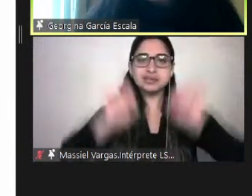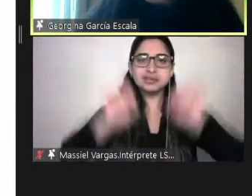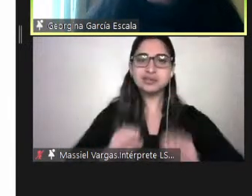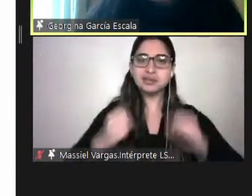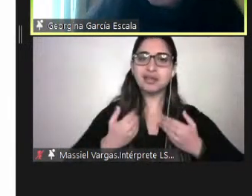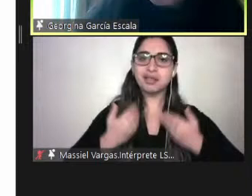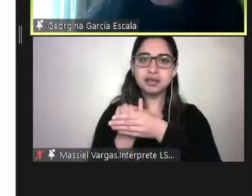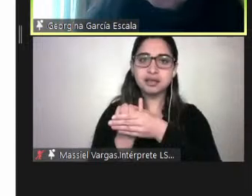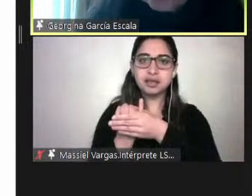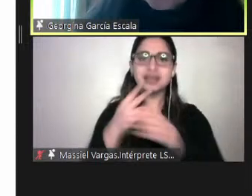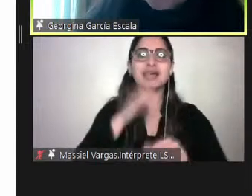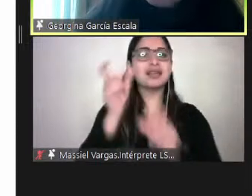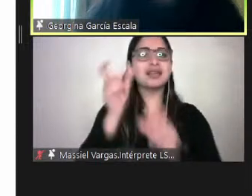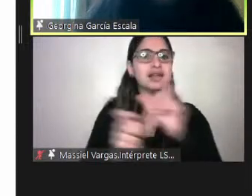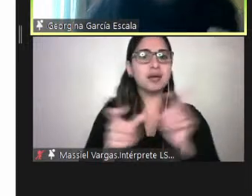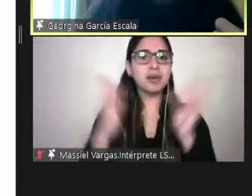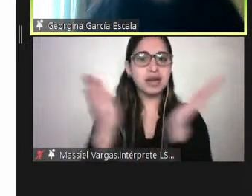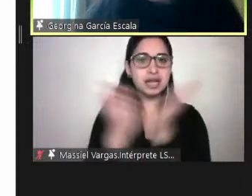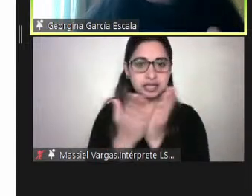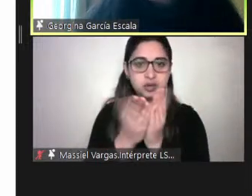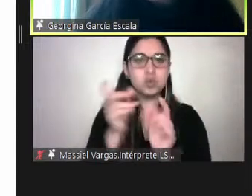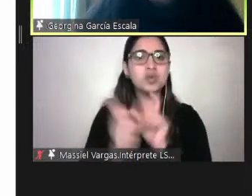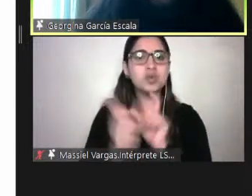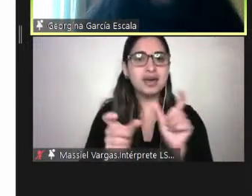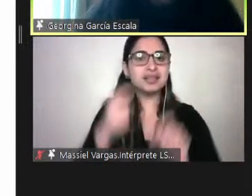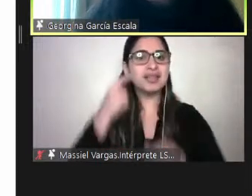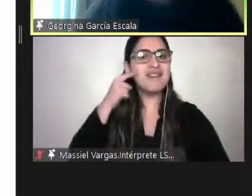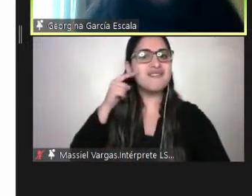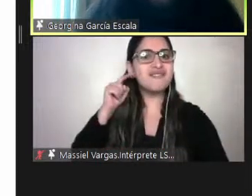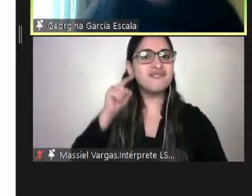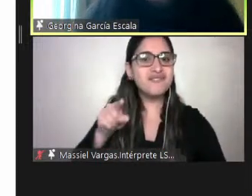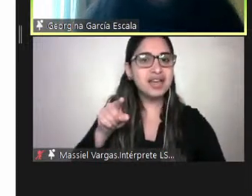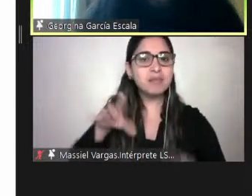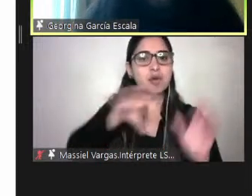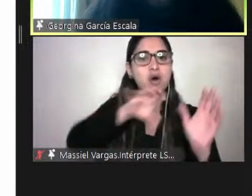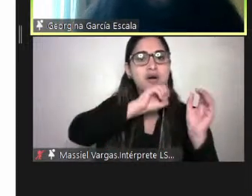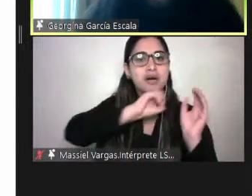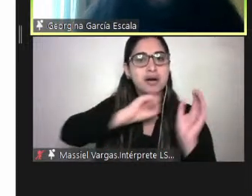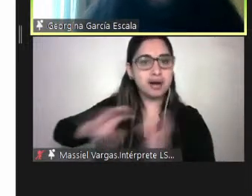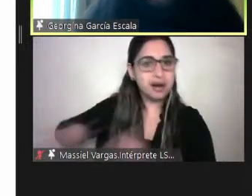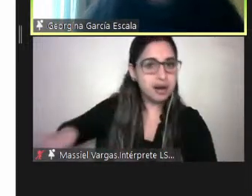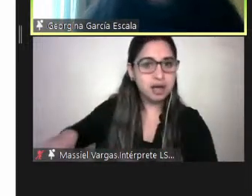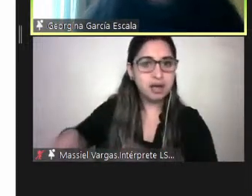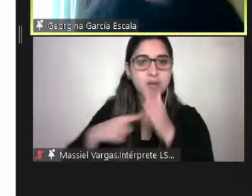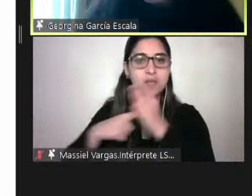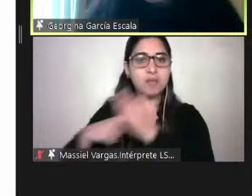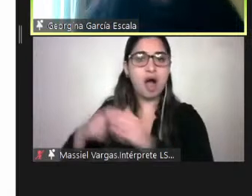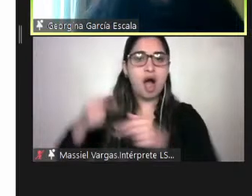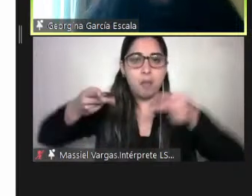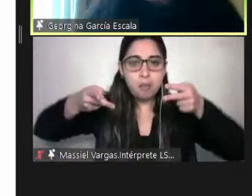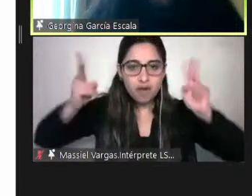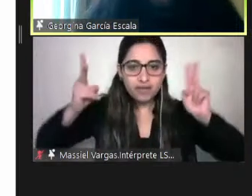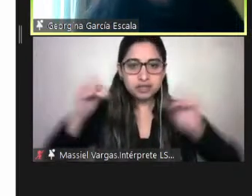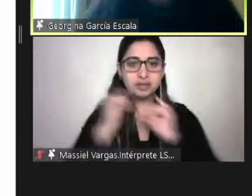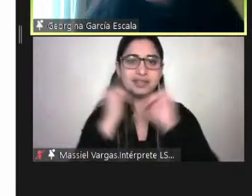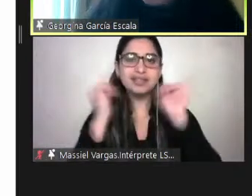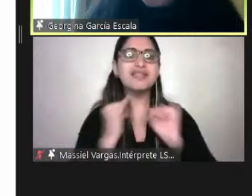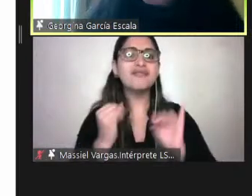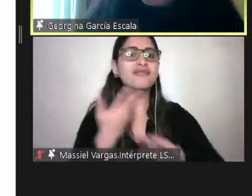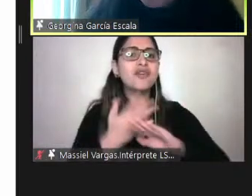estudiantes en sus instituciones, velar por la eliminación y prohibición de todas las formas de